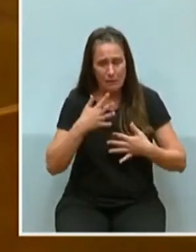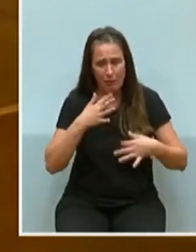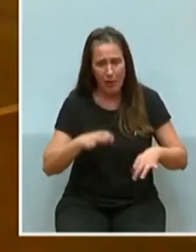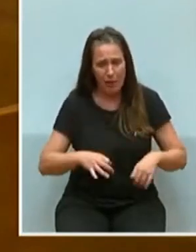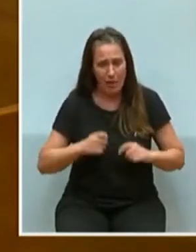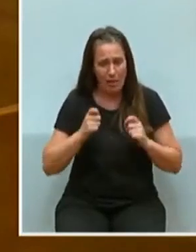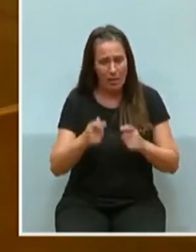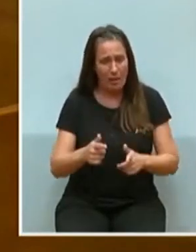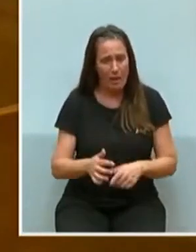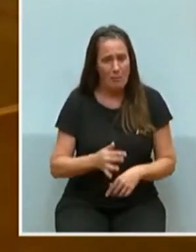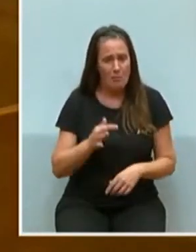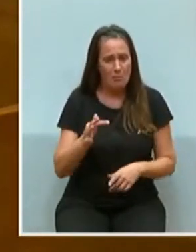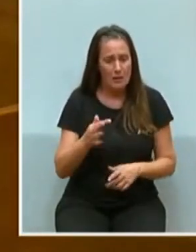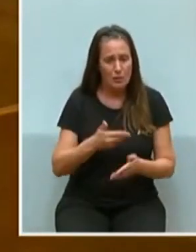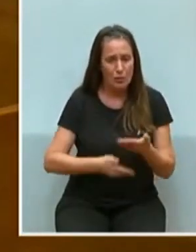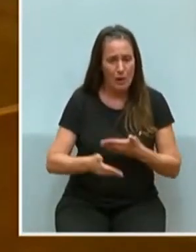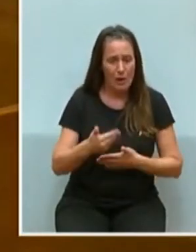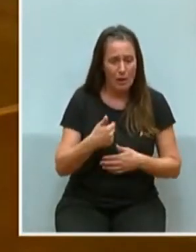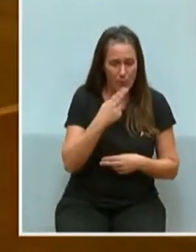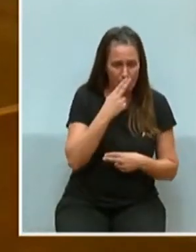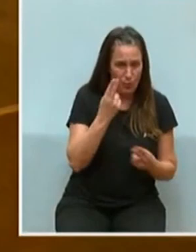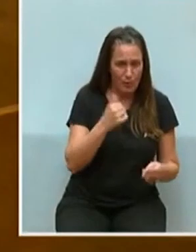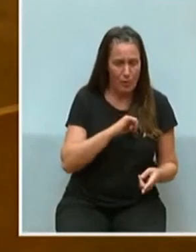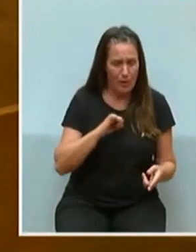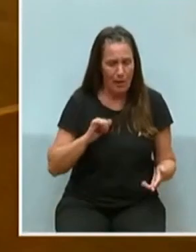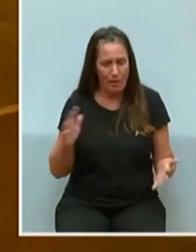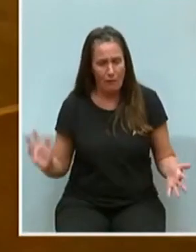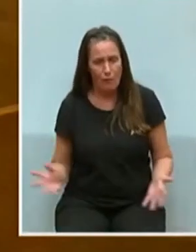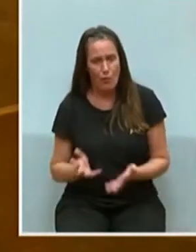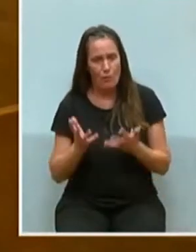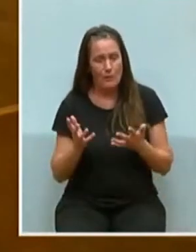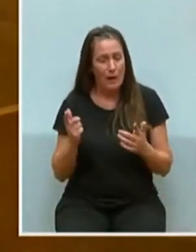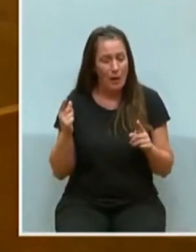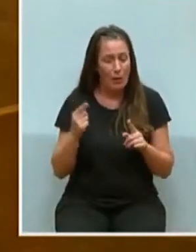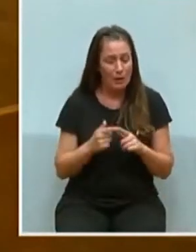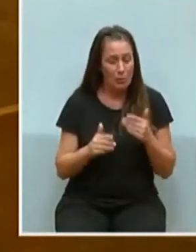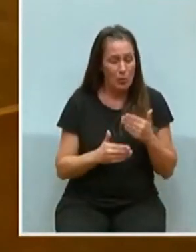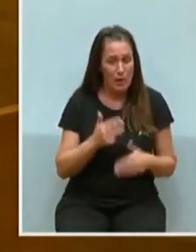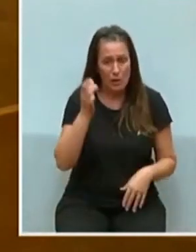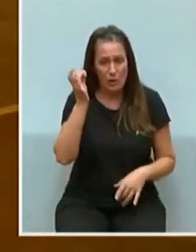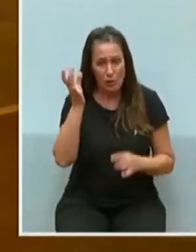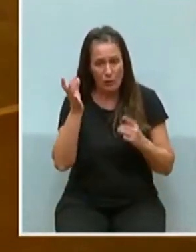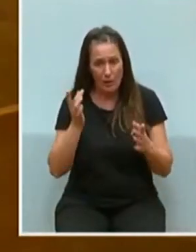fomentar la colaboración público-privada para promover la innovación y la inversión.